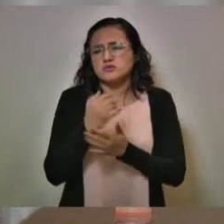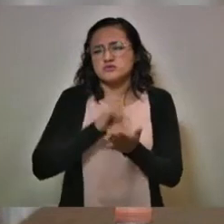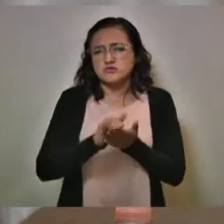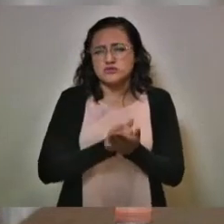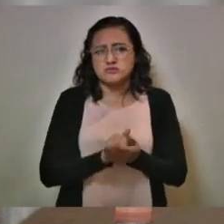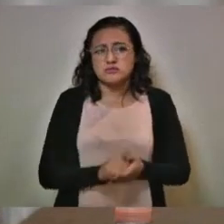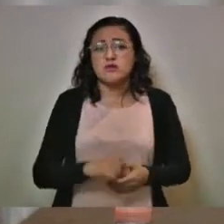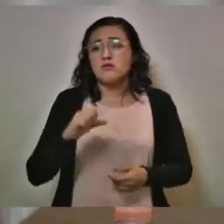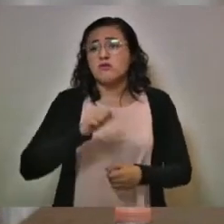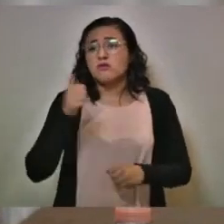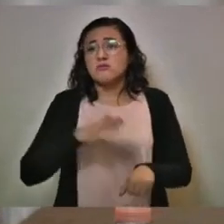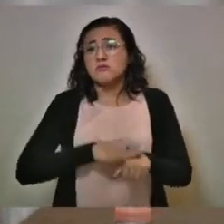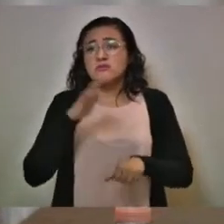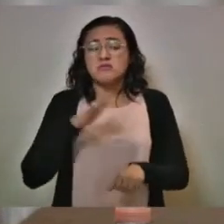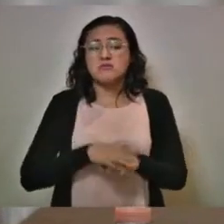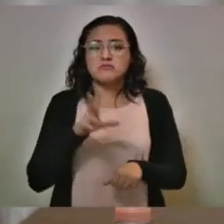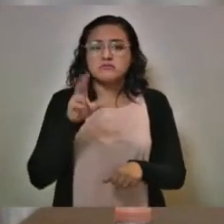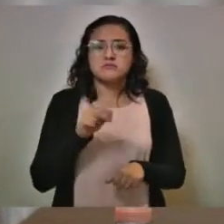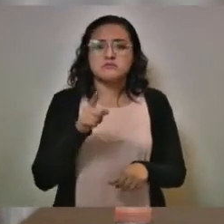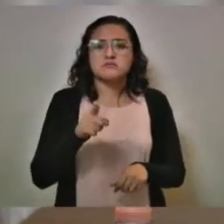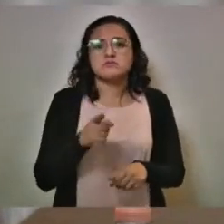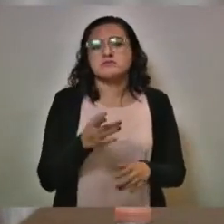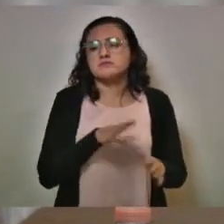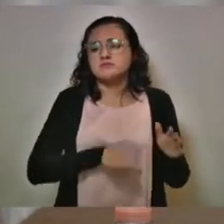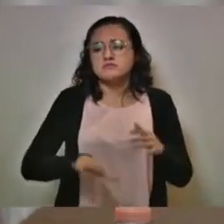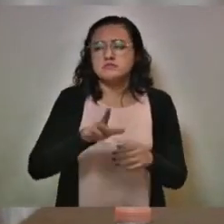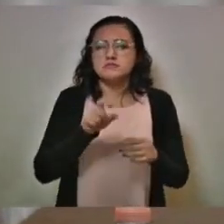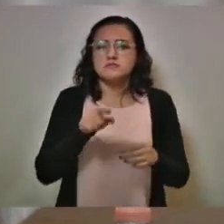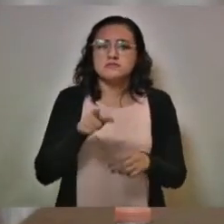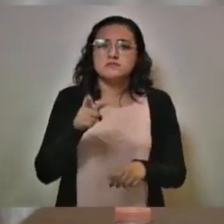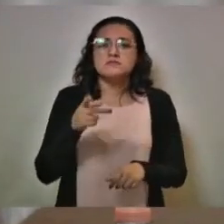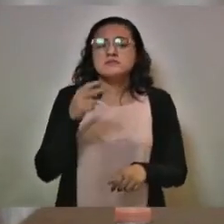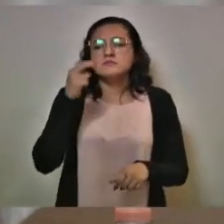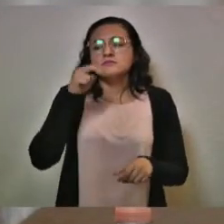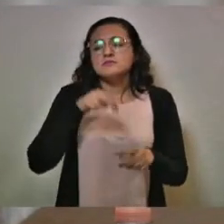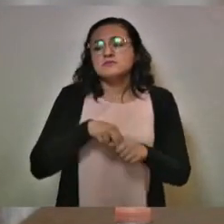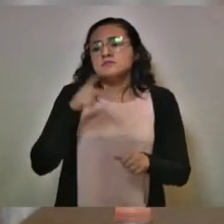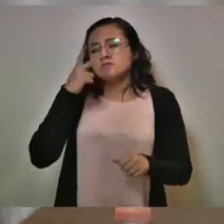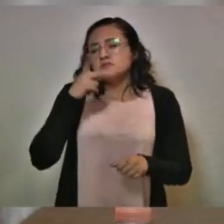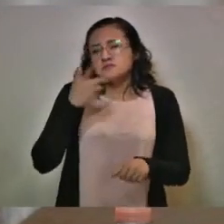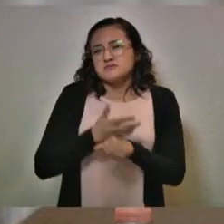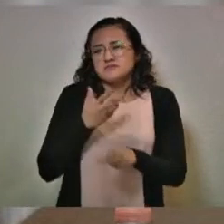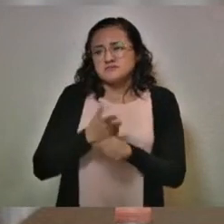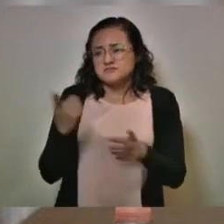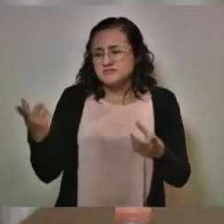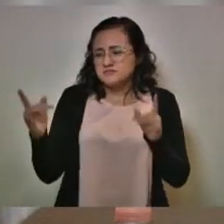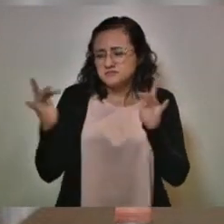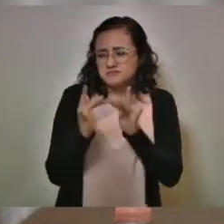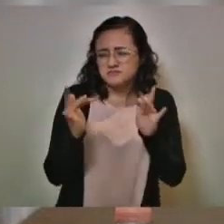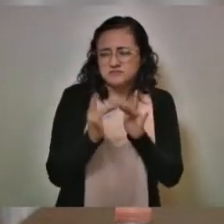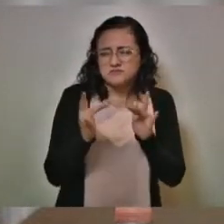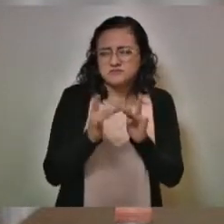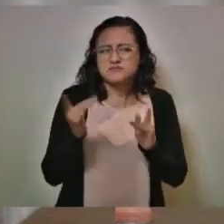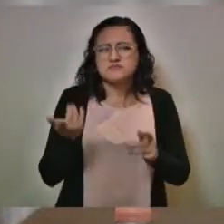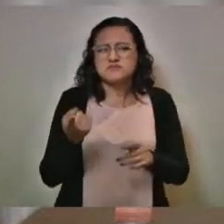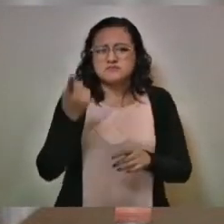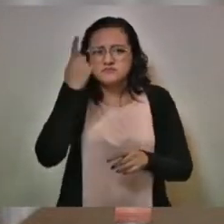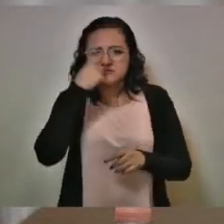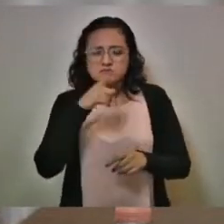cónsules ni con la Embajada de México en Estados Unidos. Para los